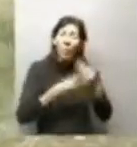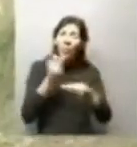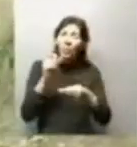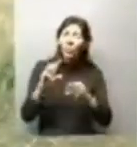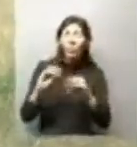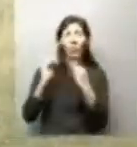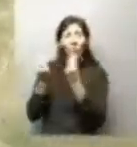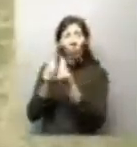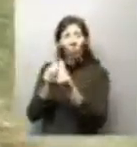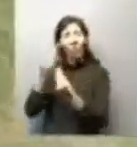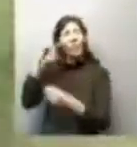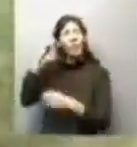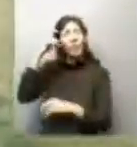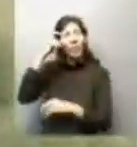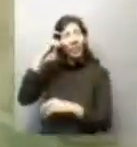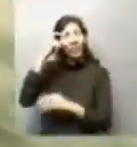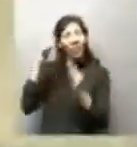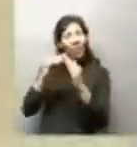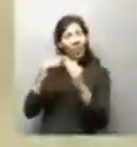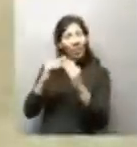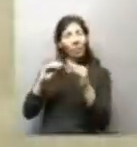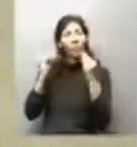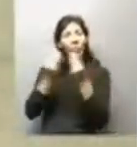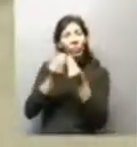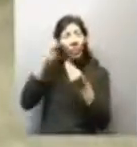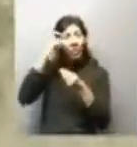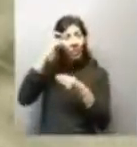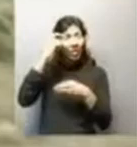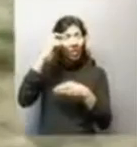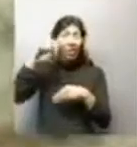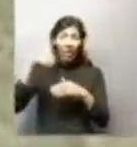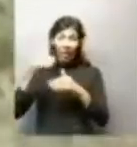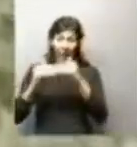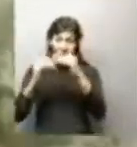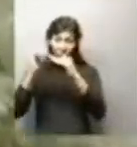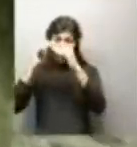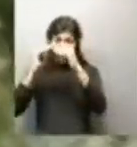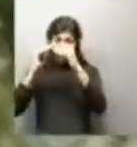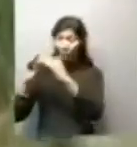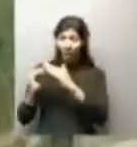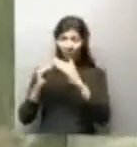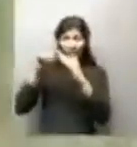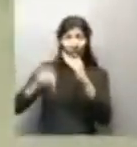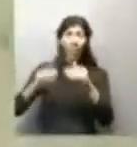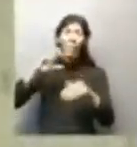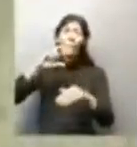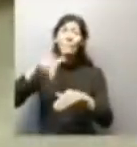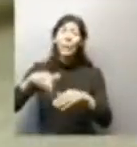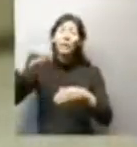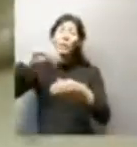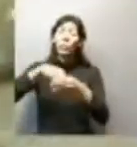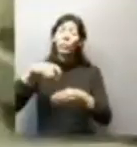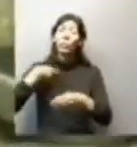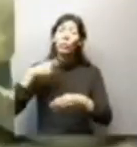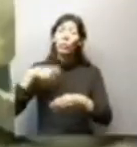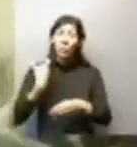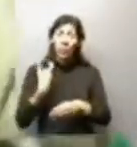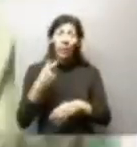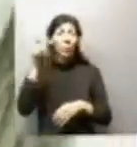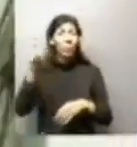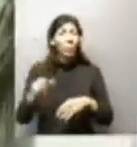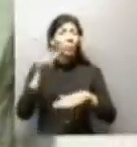ustedes? Sí, nosotros somos ocho, diez en mi casa. Este nos construyó el plan de inclusión. Quien estaba a cargo de la obra,